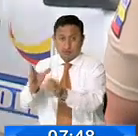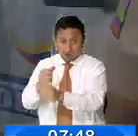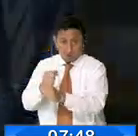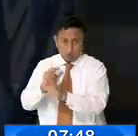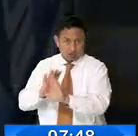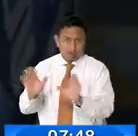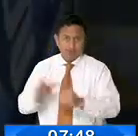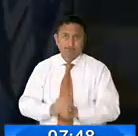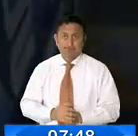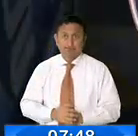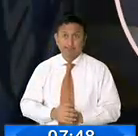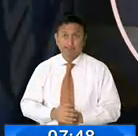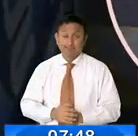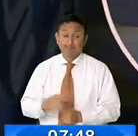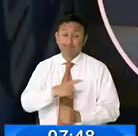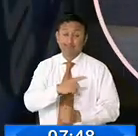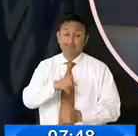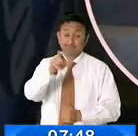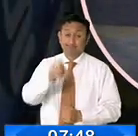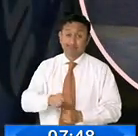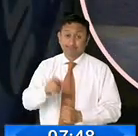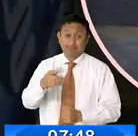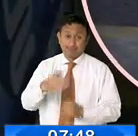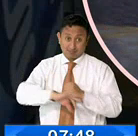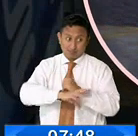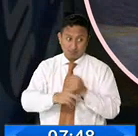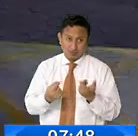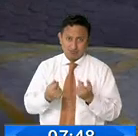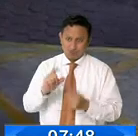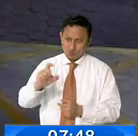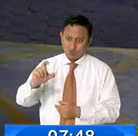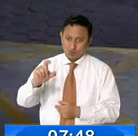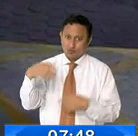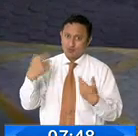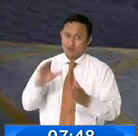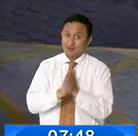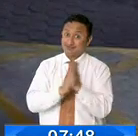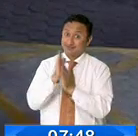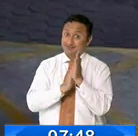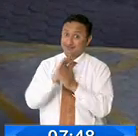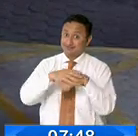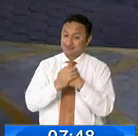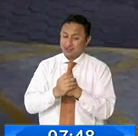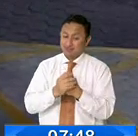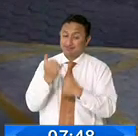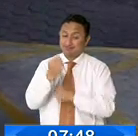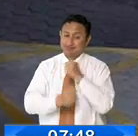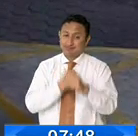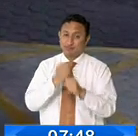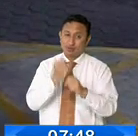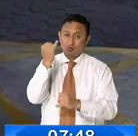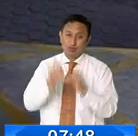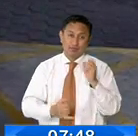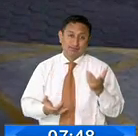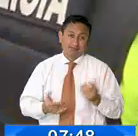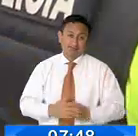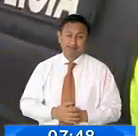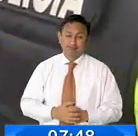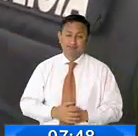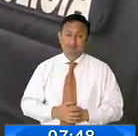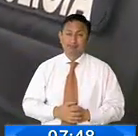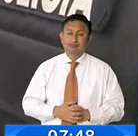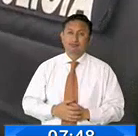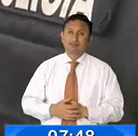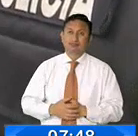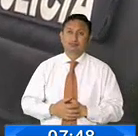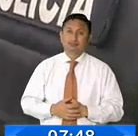destino. Tremendo aguinaldo que les llegó a los delincuentes de la nada, un jugoso décimo para despedir. El año a lo grande, en